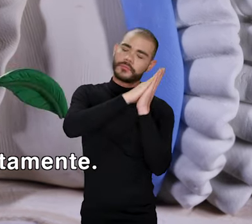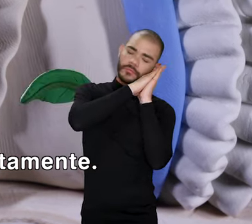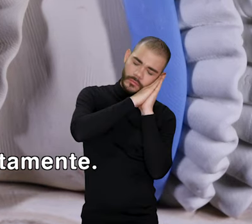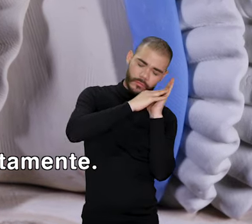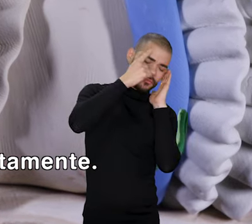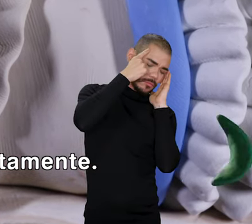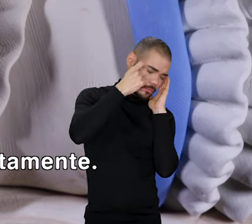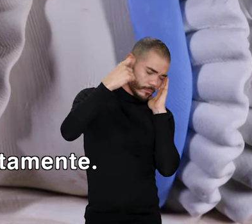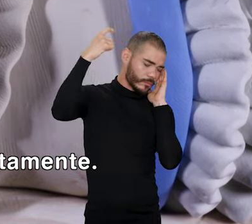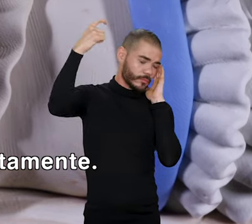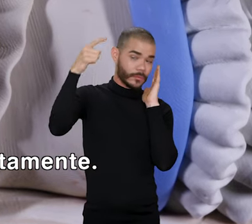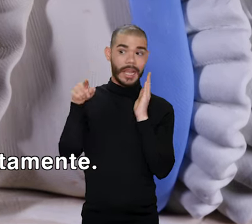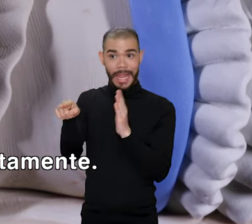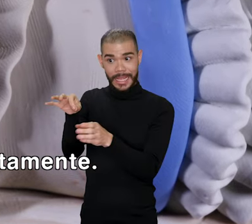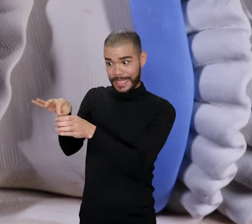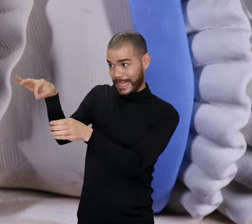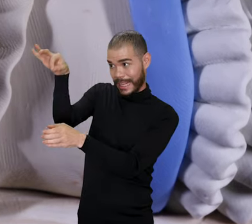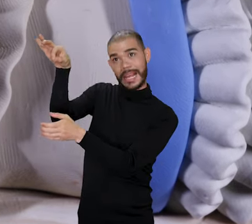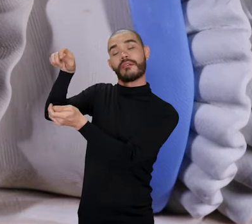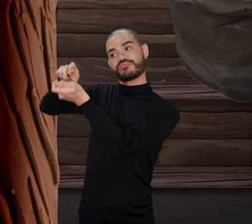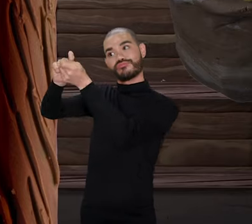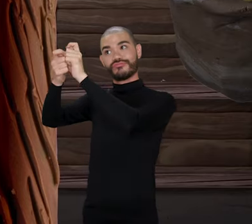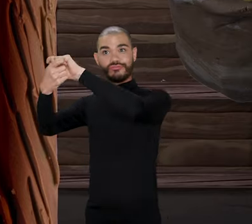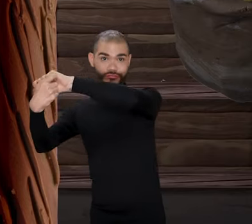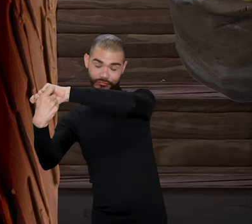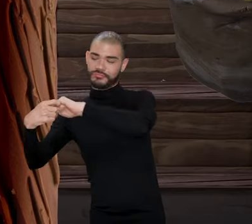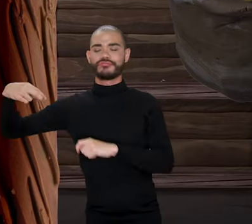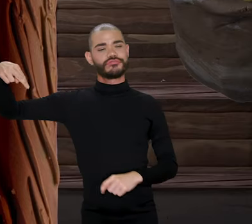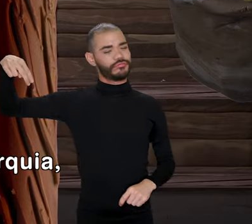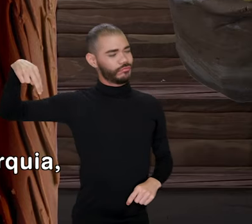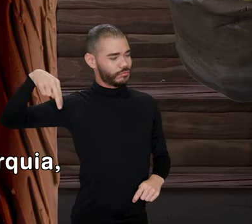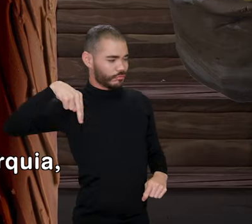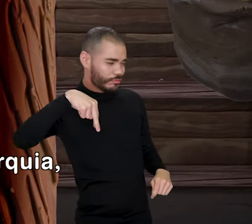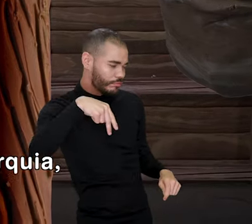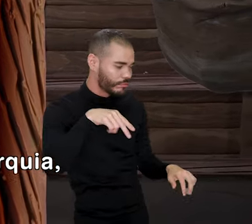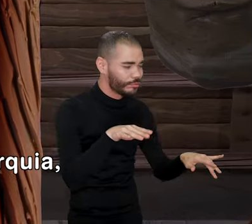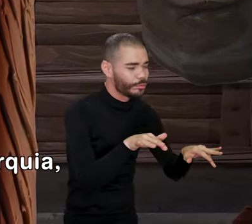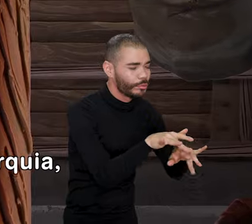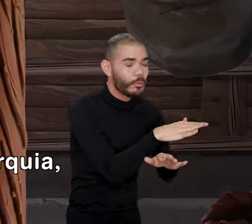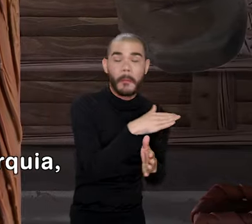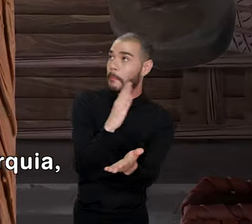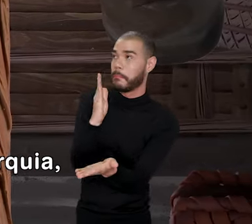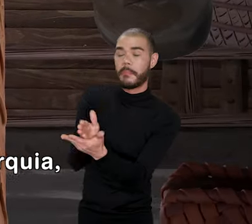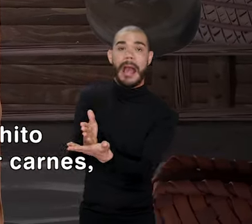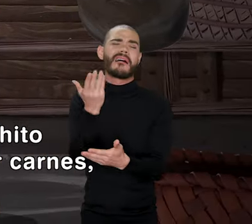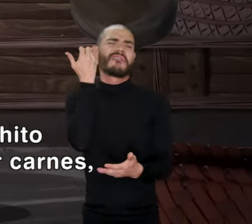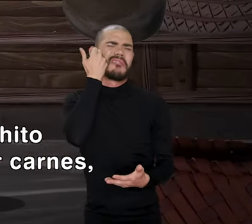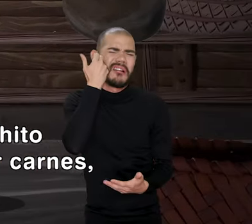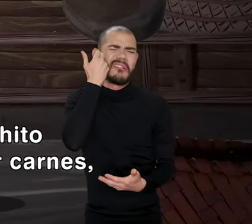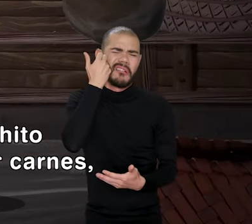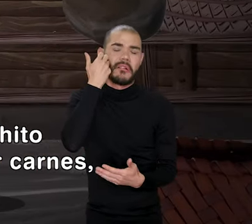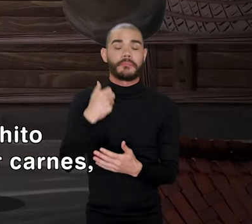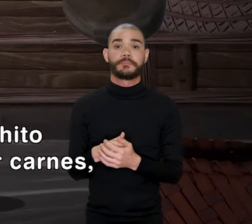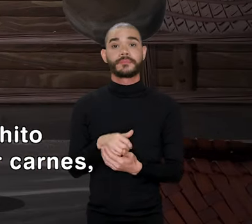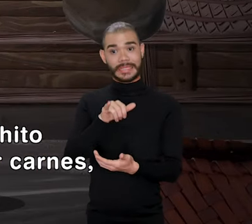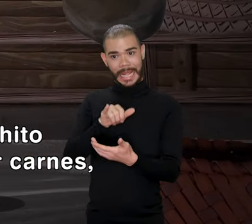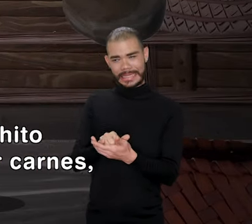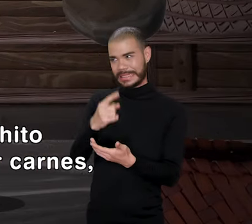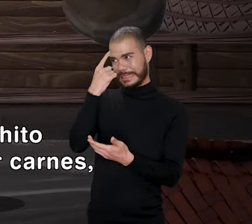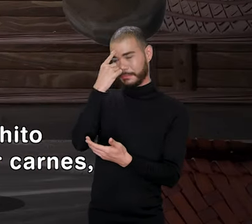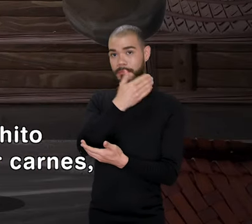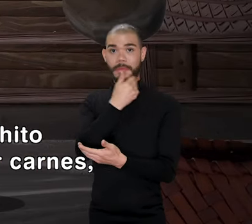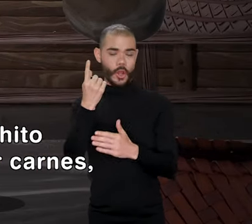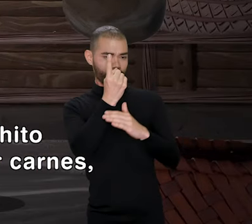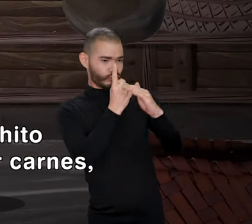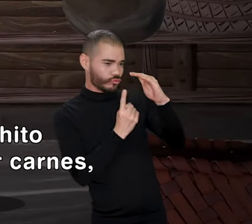seducirlas y enfermarlas lentamente. Para evitarlo, durante la menarquia la niña es aislada en un ranchito